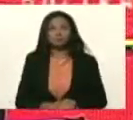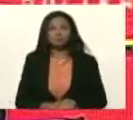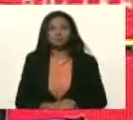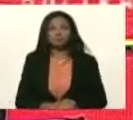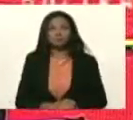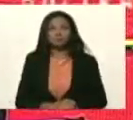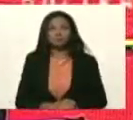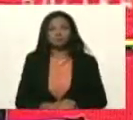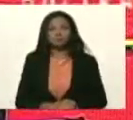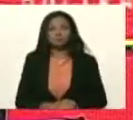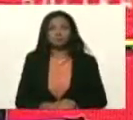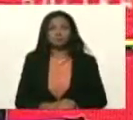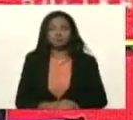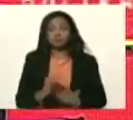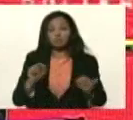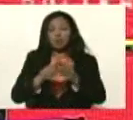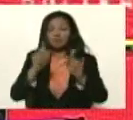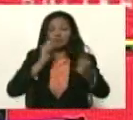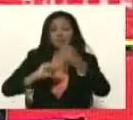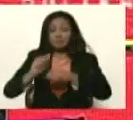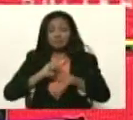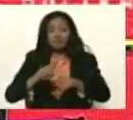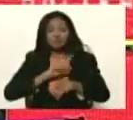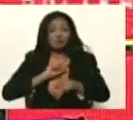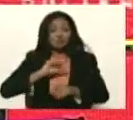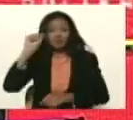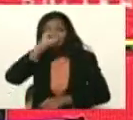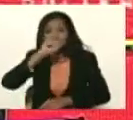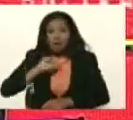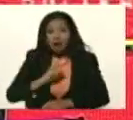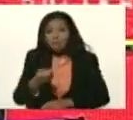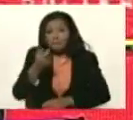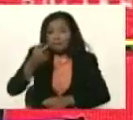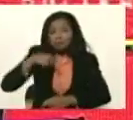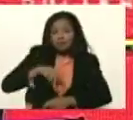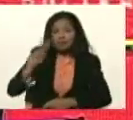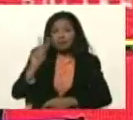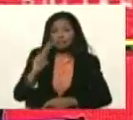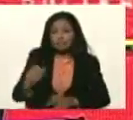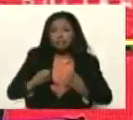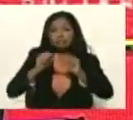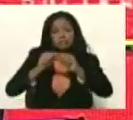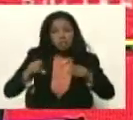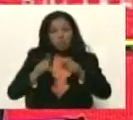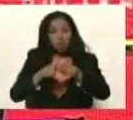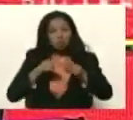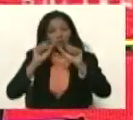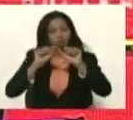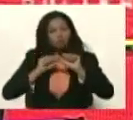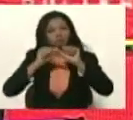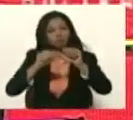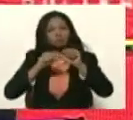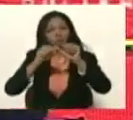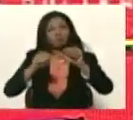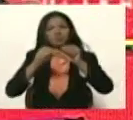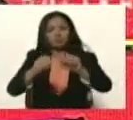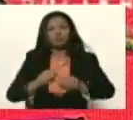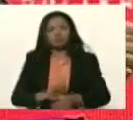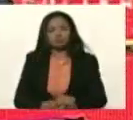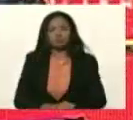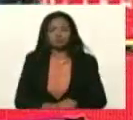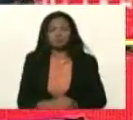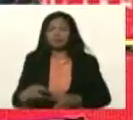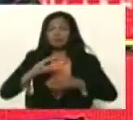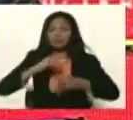para defender, nuestro bolívar soberano, y que siga funcionando, para